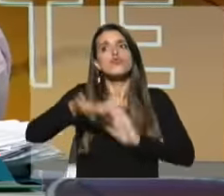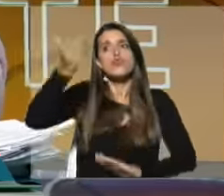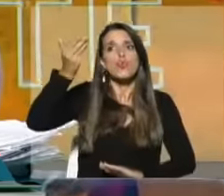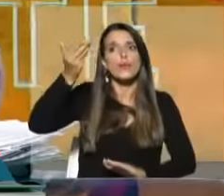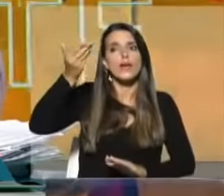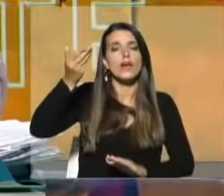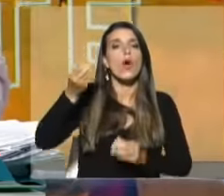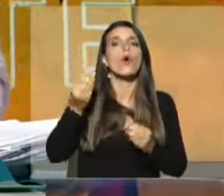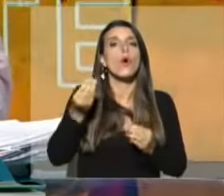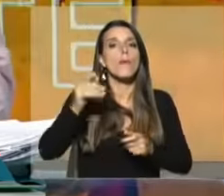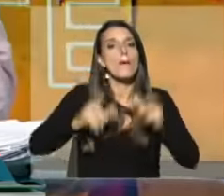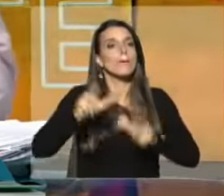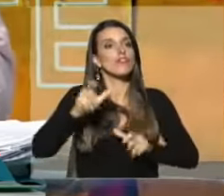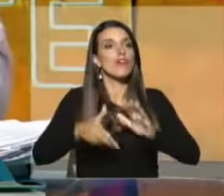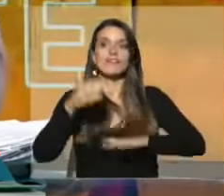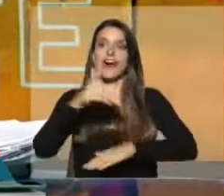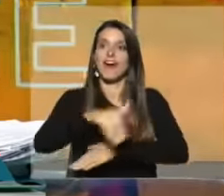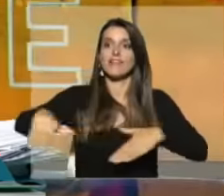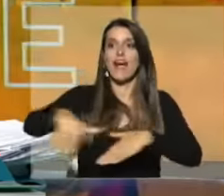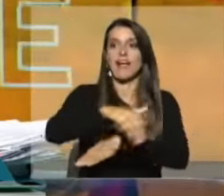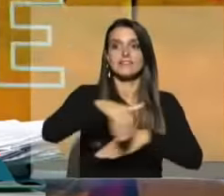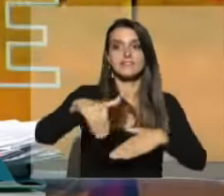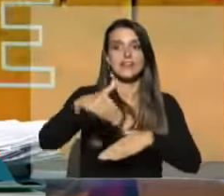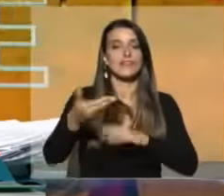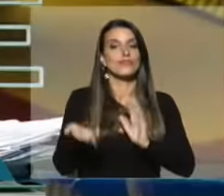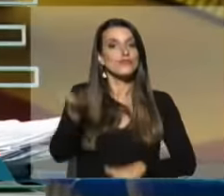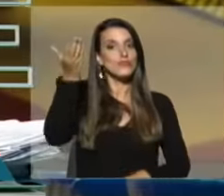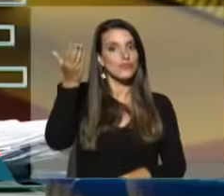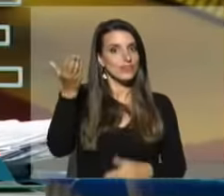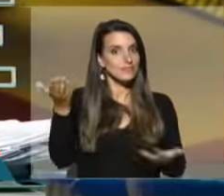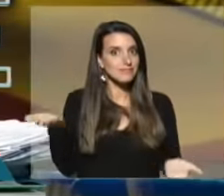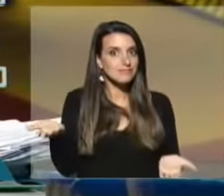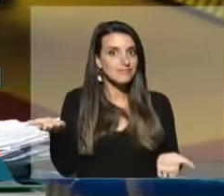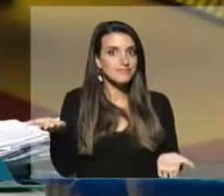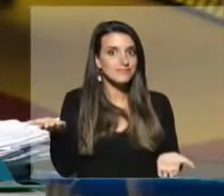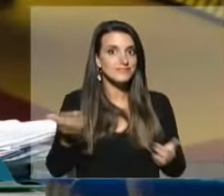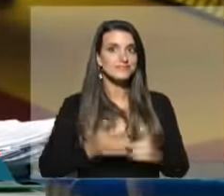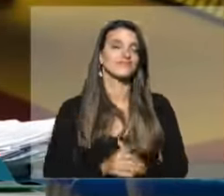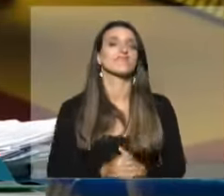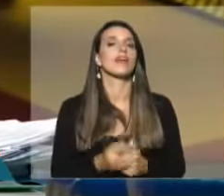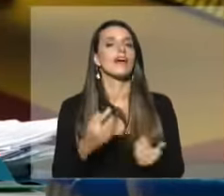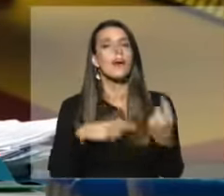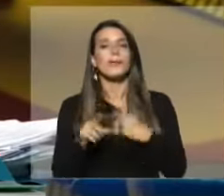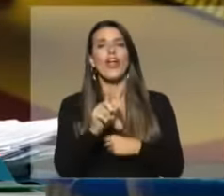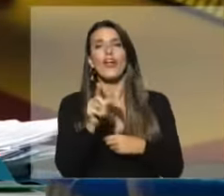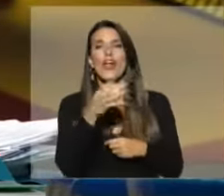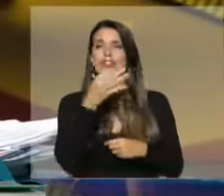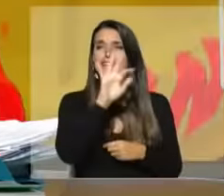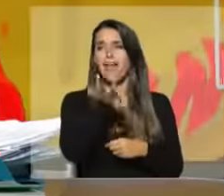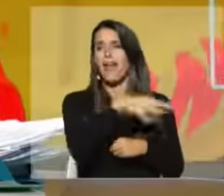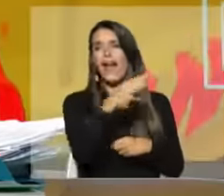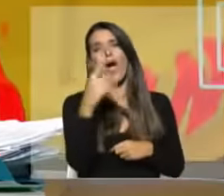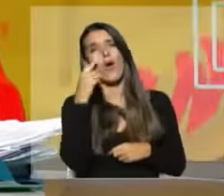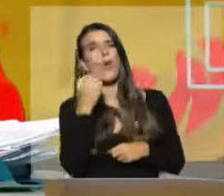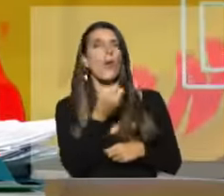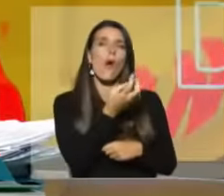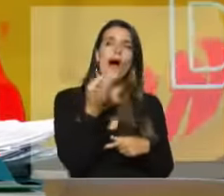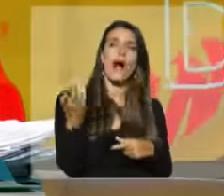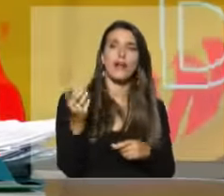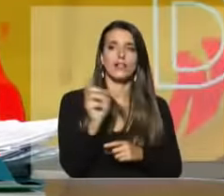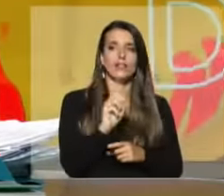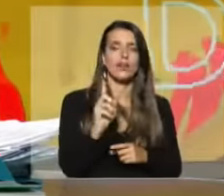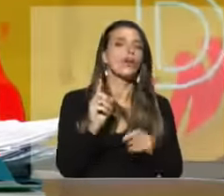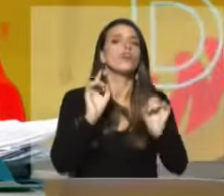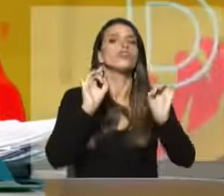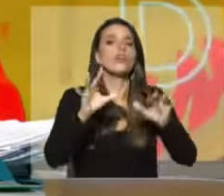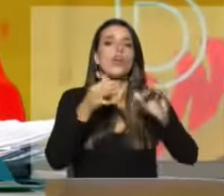ya la movilidad es más efectiva. Pero no vengo a hablar de cifras, yo